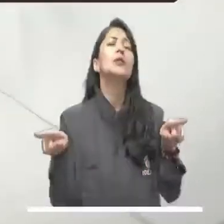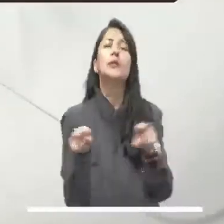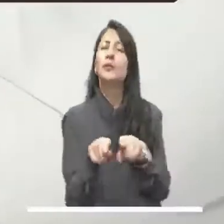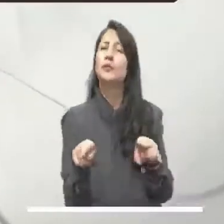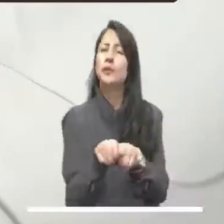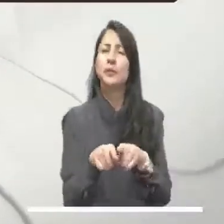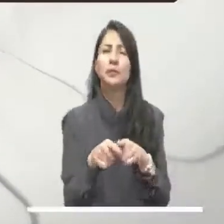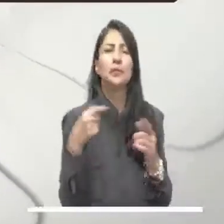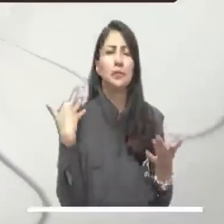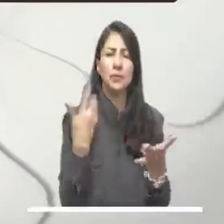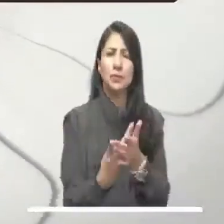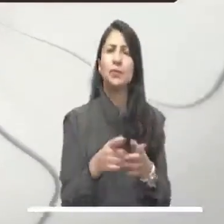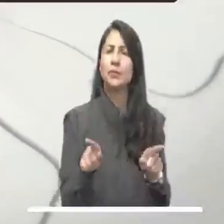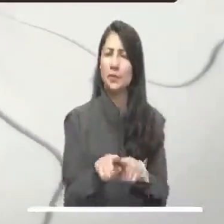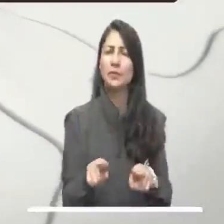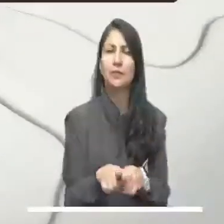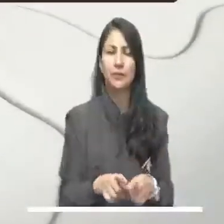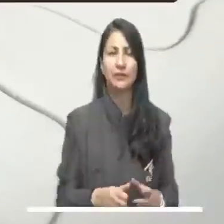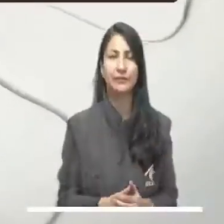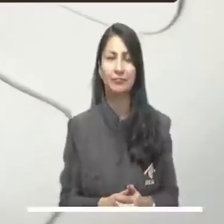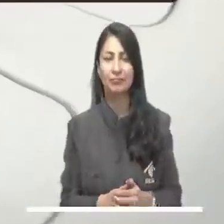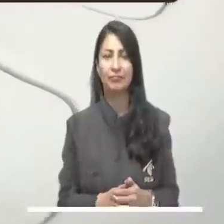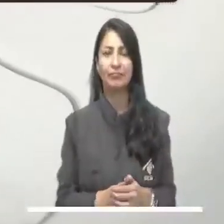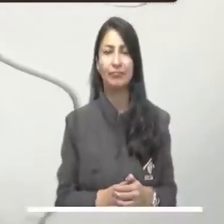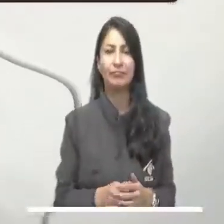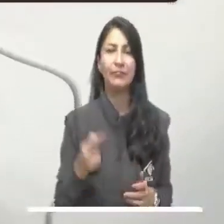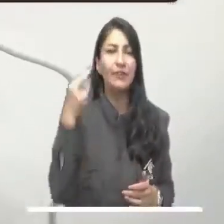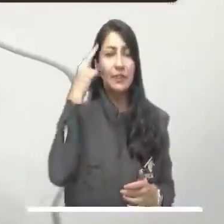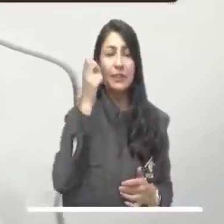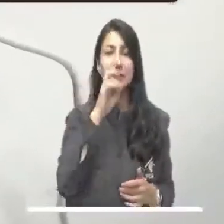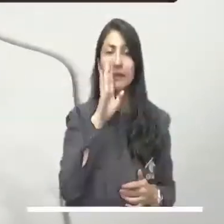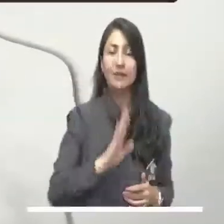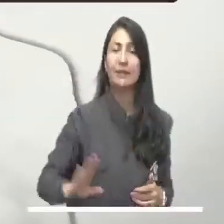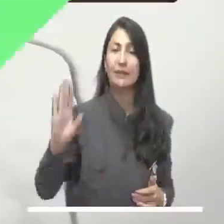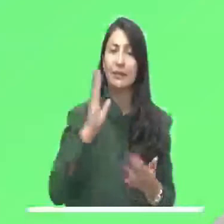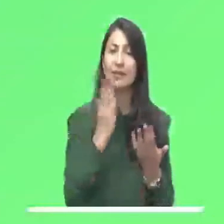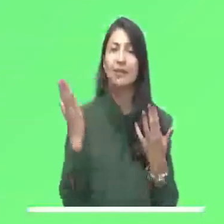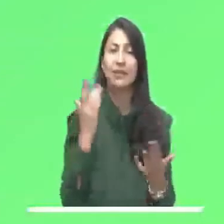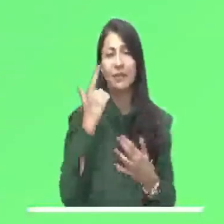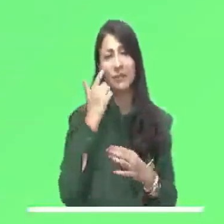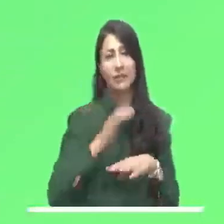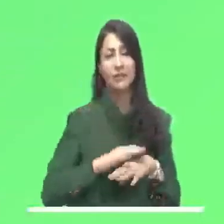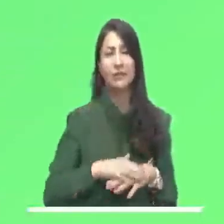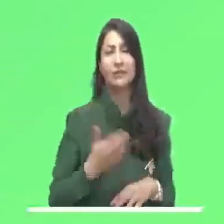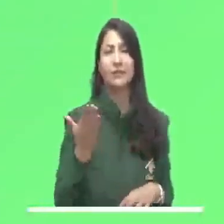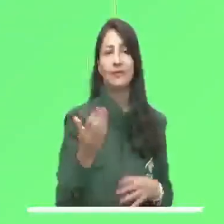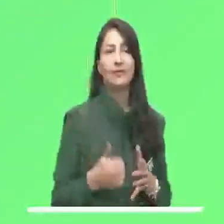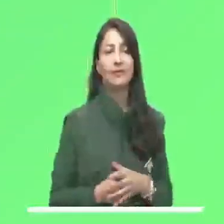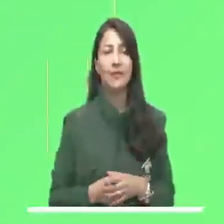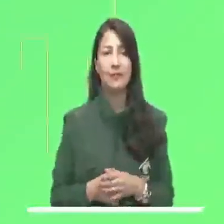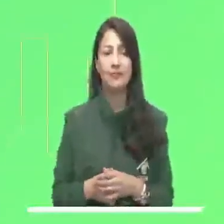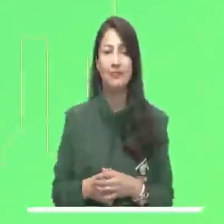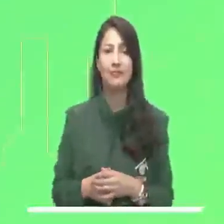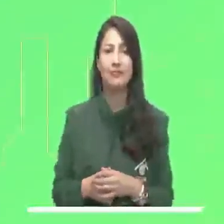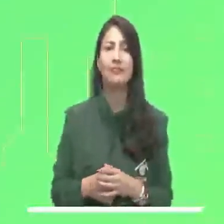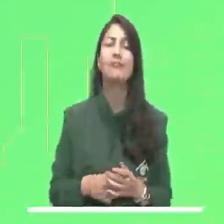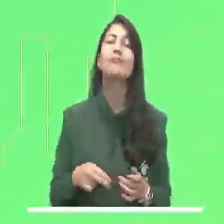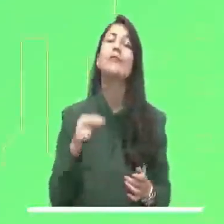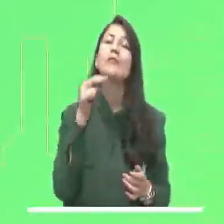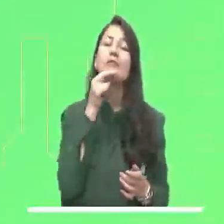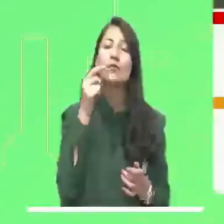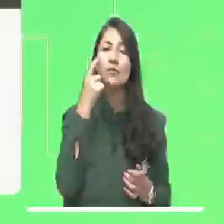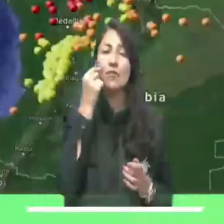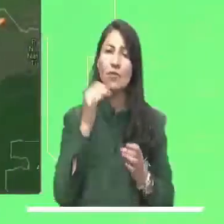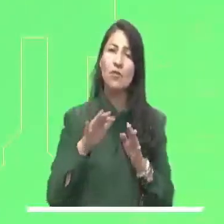la ciudad, tal como ha sido la tendencia a lo largo del día. Mucha atención a las principales alertas a nivel nacional.